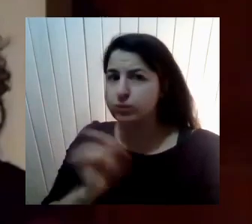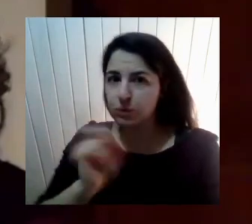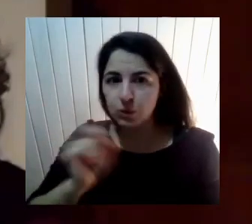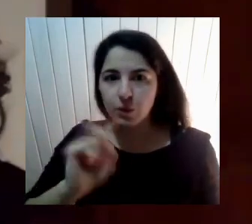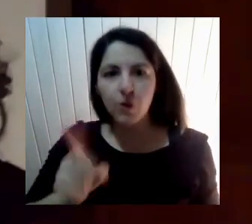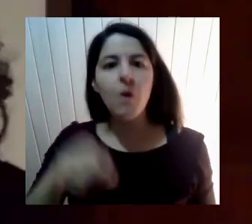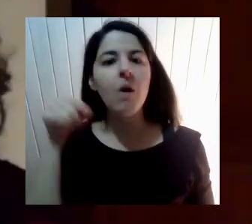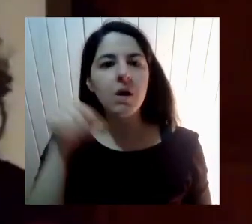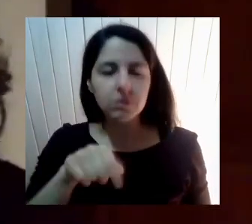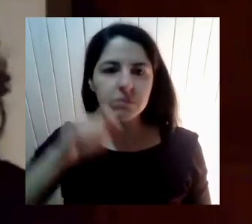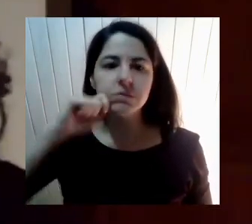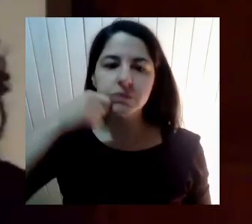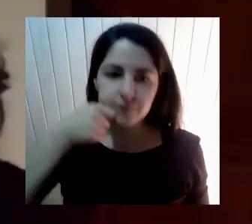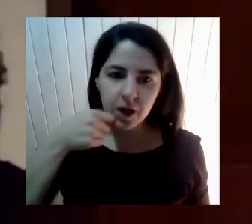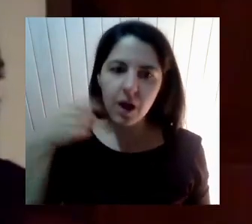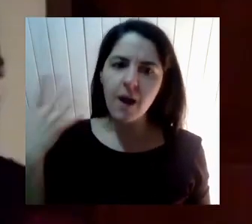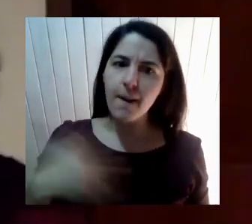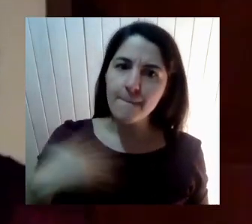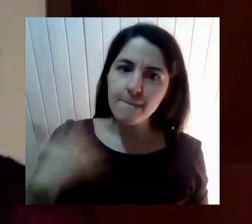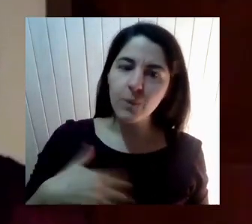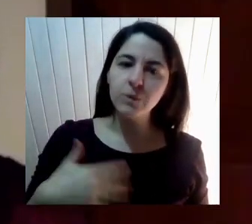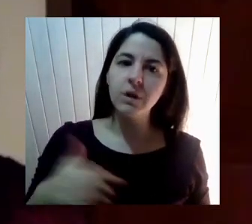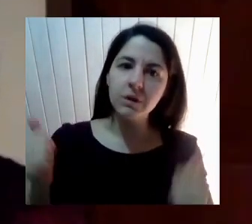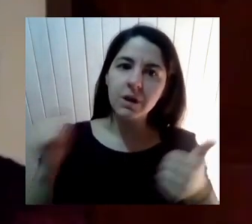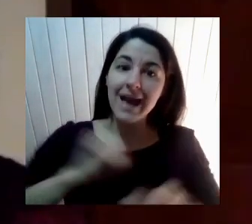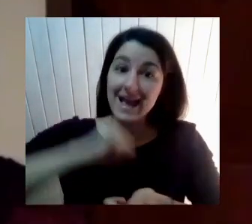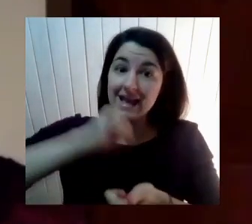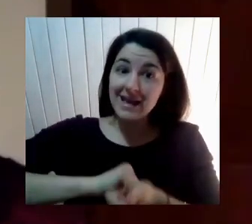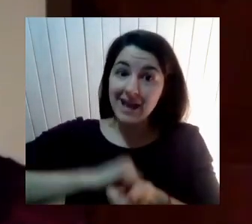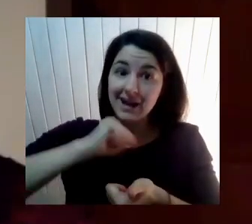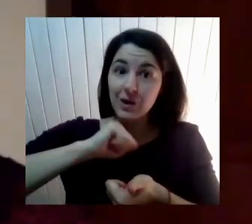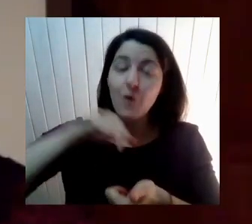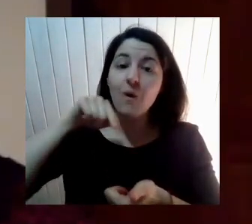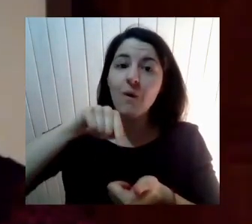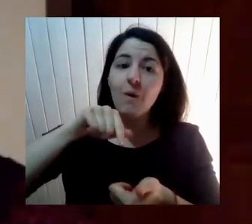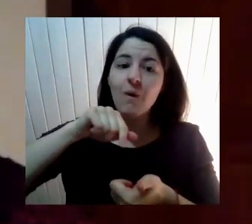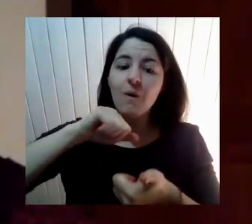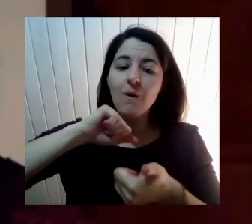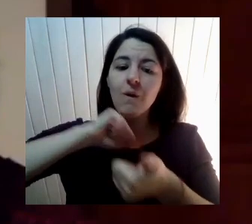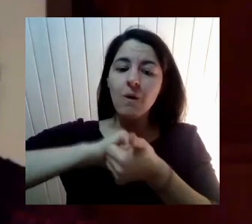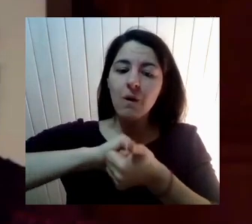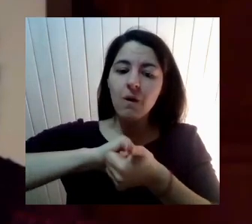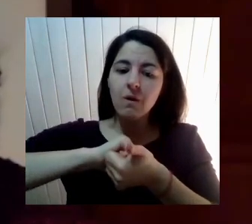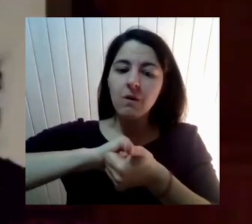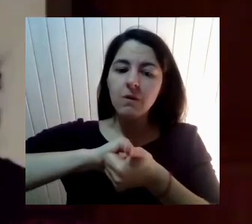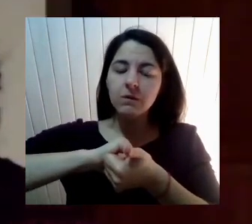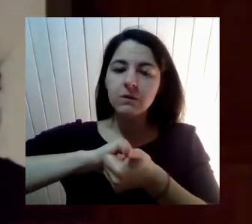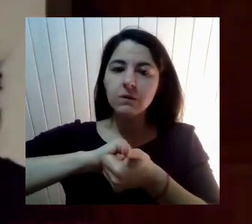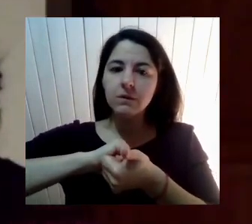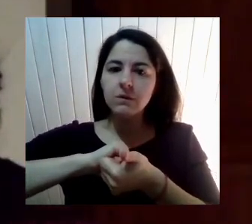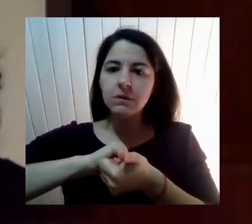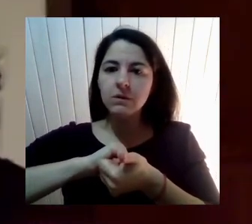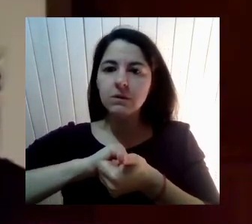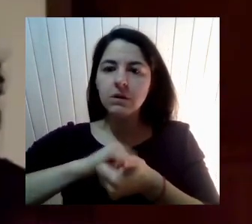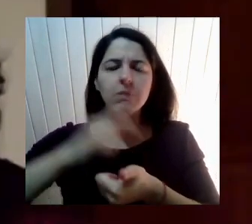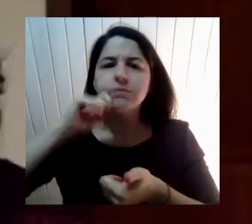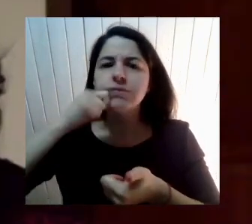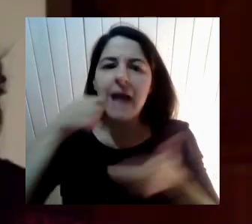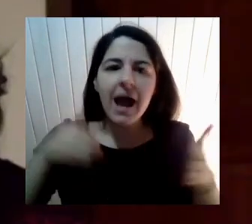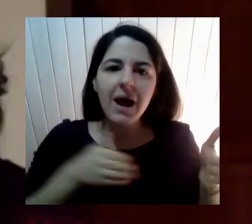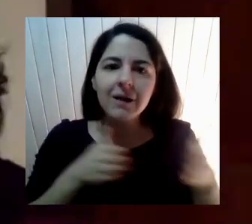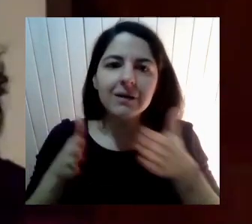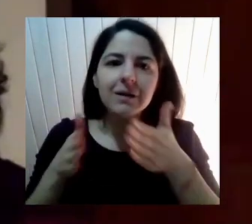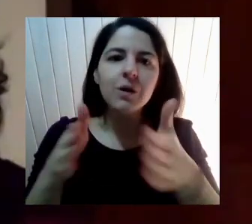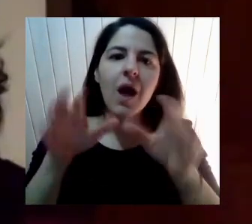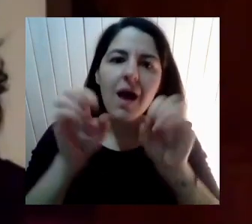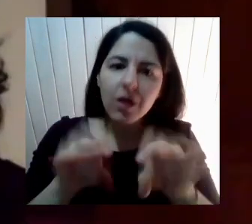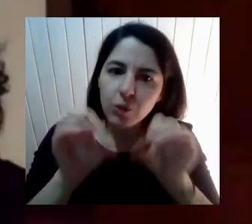transita Digamos Junto con el género Que transita A la trayectoria educativa ¿Ya? Porque en el